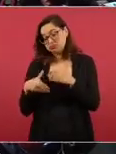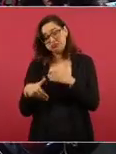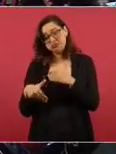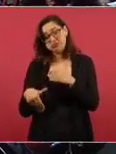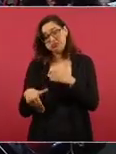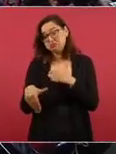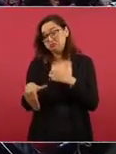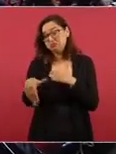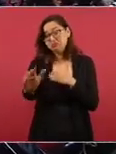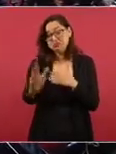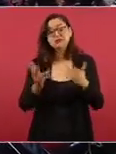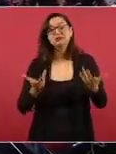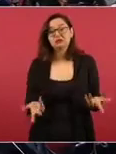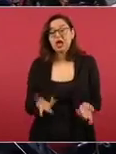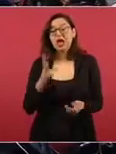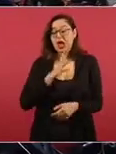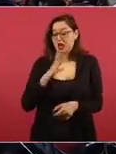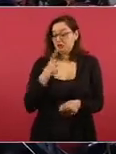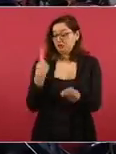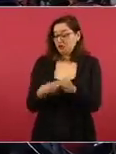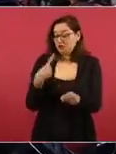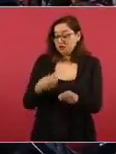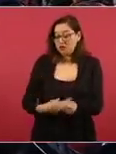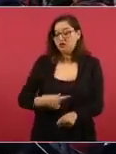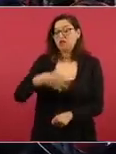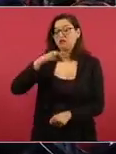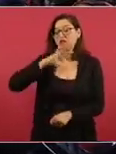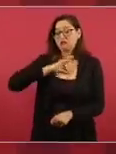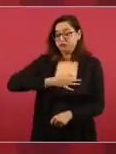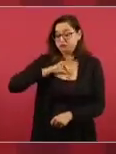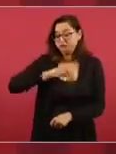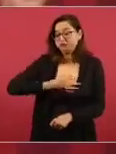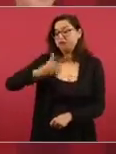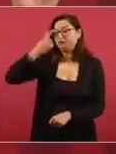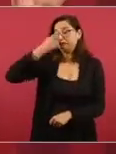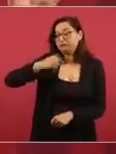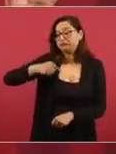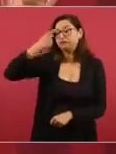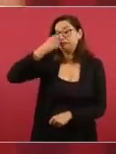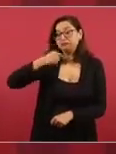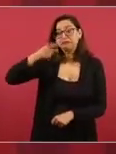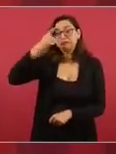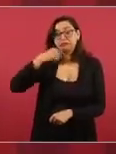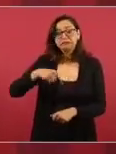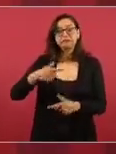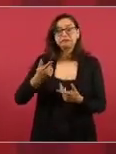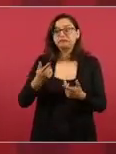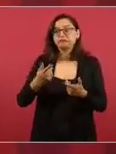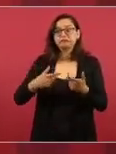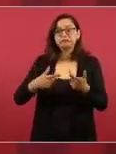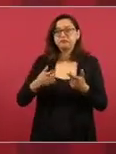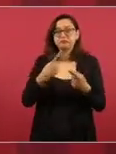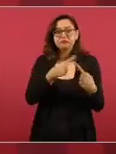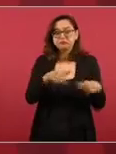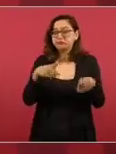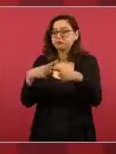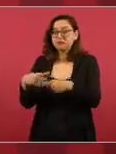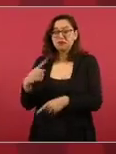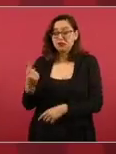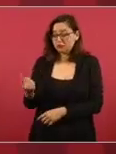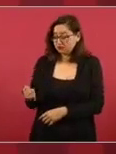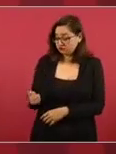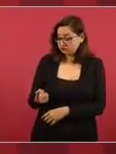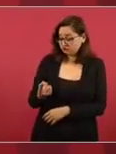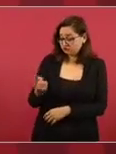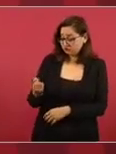respiratoria y de causa viral, tienden a permanecer por siempre. El ejemplo más claro es la influenza, es una